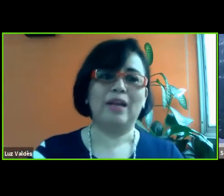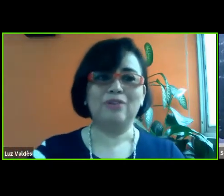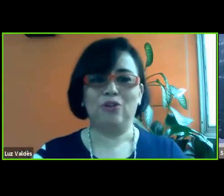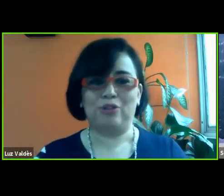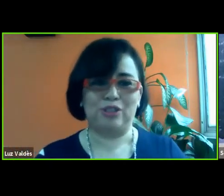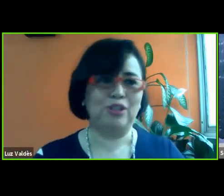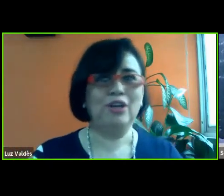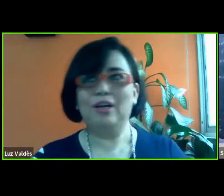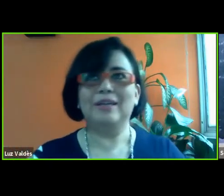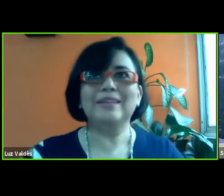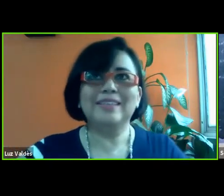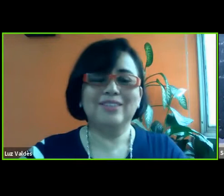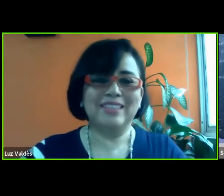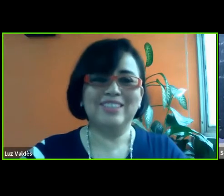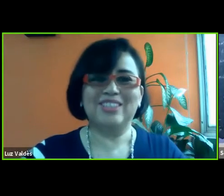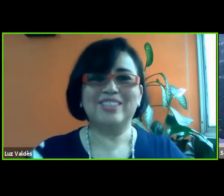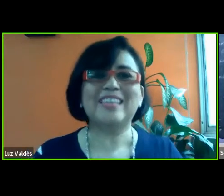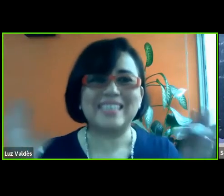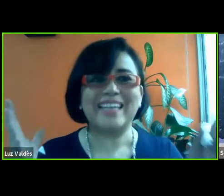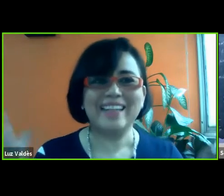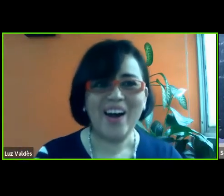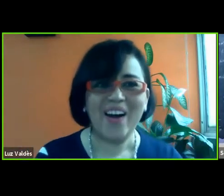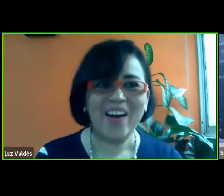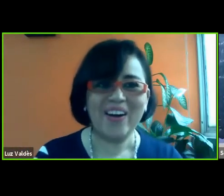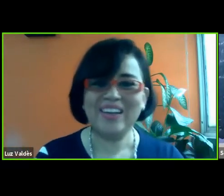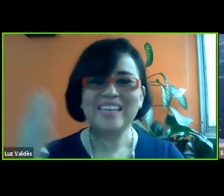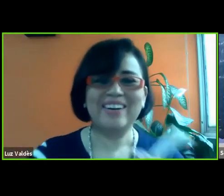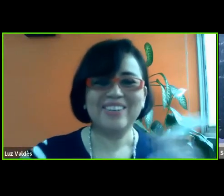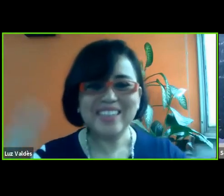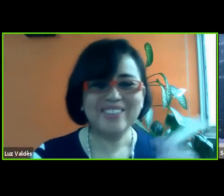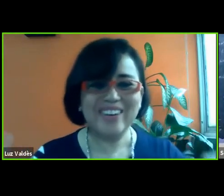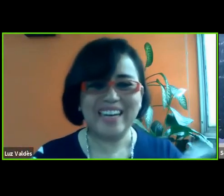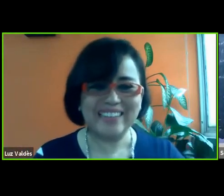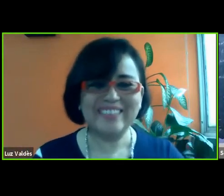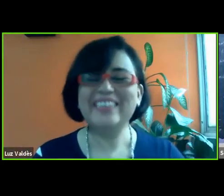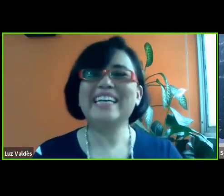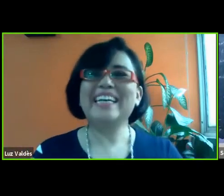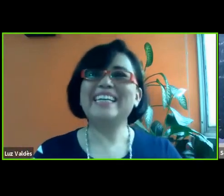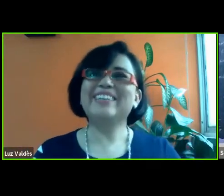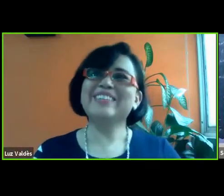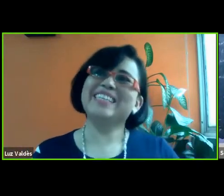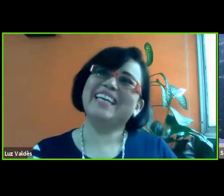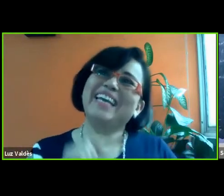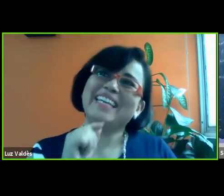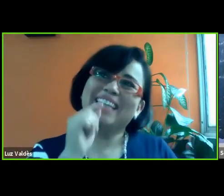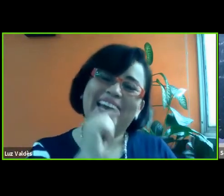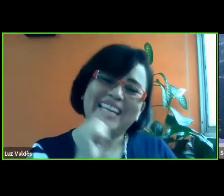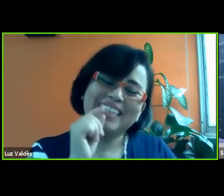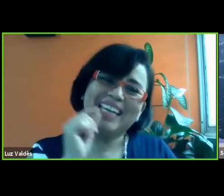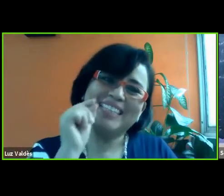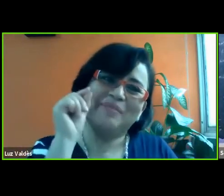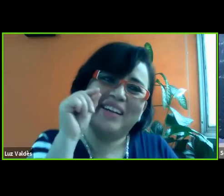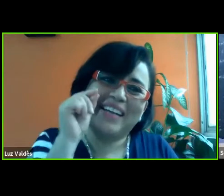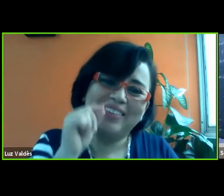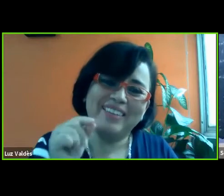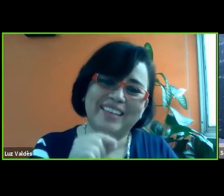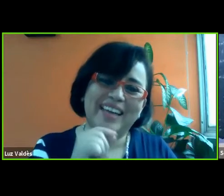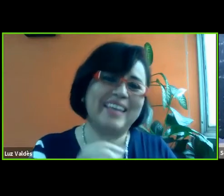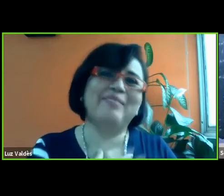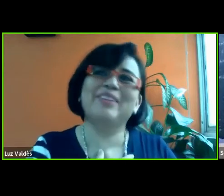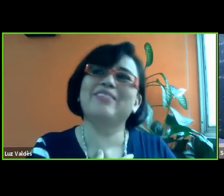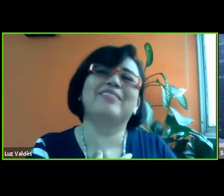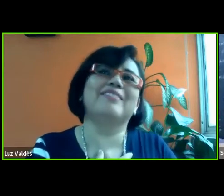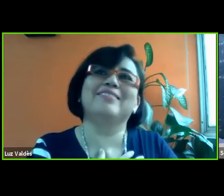y saludar a todos. Y entonces nosotros así de, no, continúa, ¿no? Entonces, esa, ese, ese pequeño